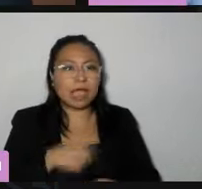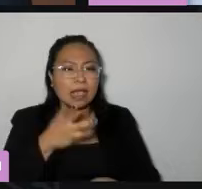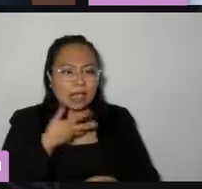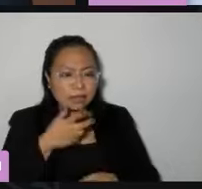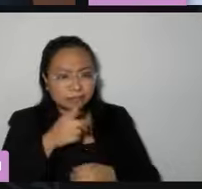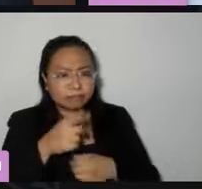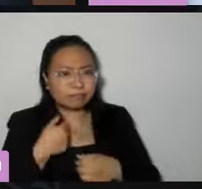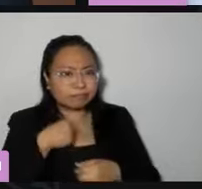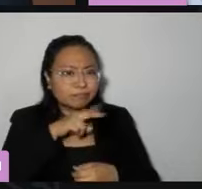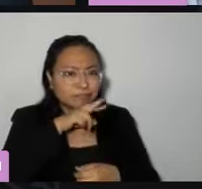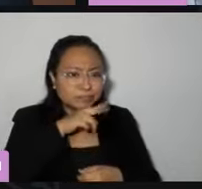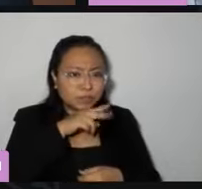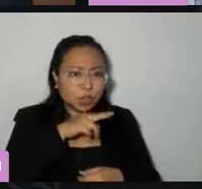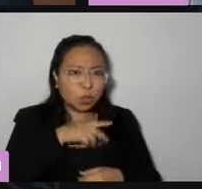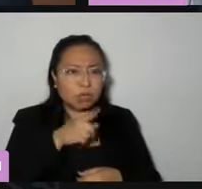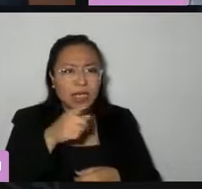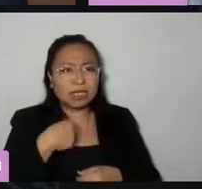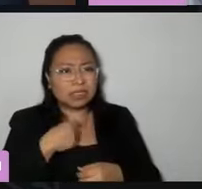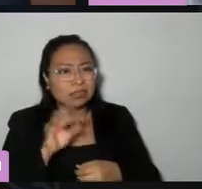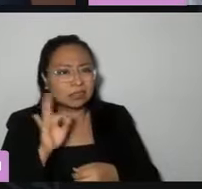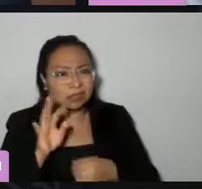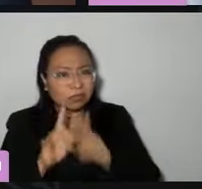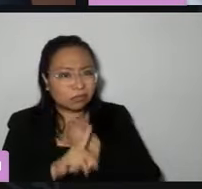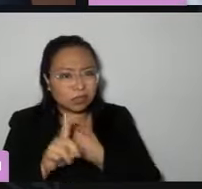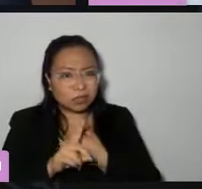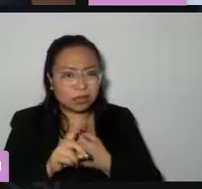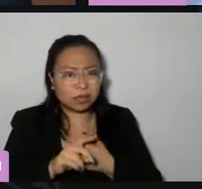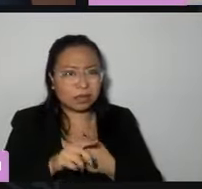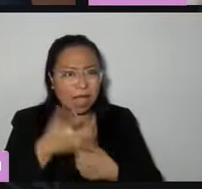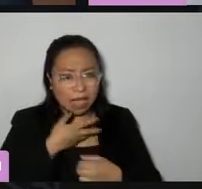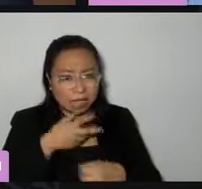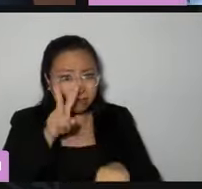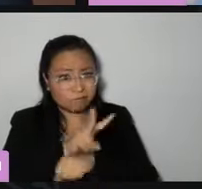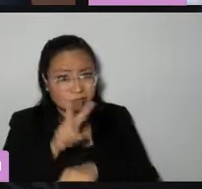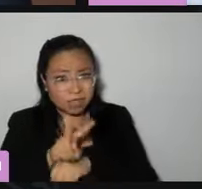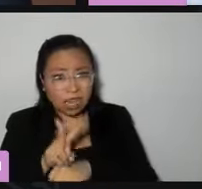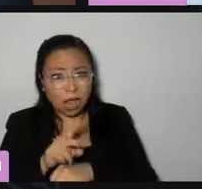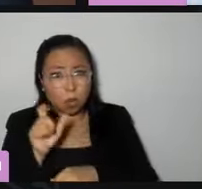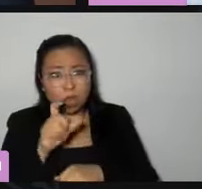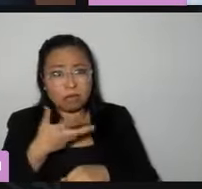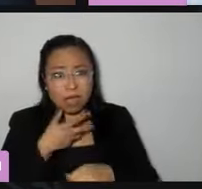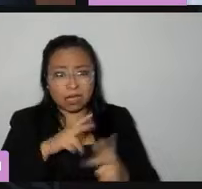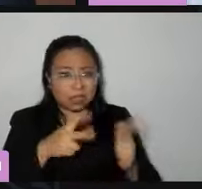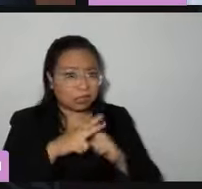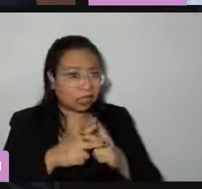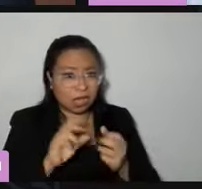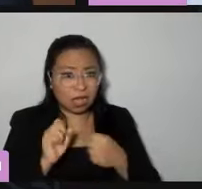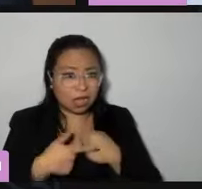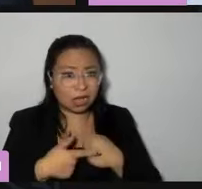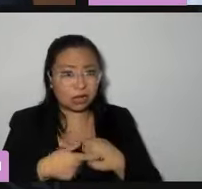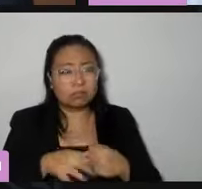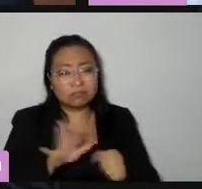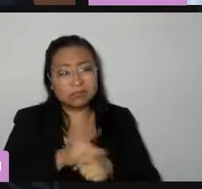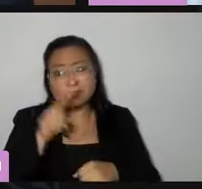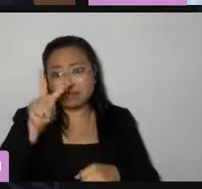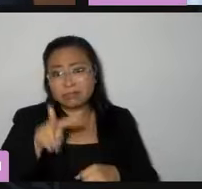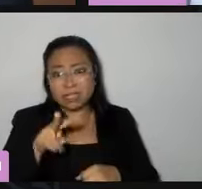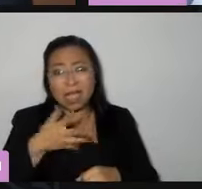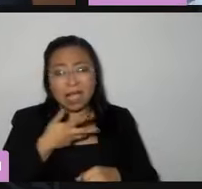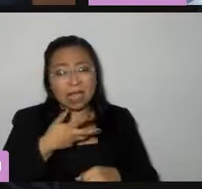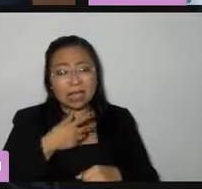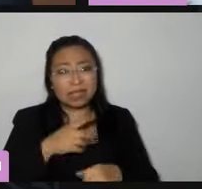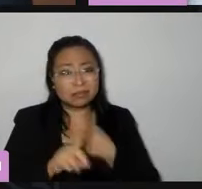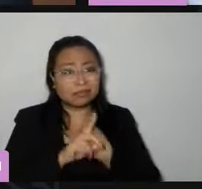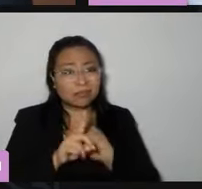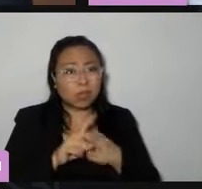a haber disturbios. ¿Habrá vigilancia? Mira qué buena pregunta, porque ahorita, con el tema del COVID, también da mucho miedo prestar la casa de